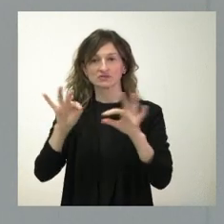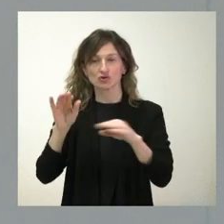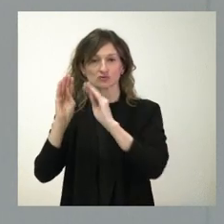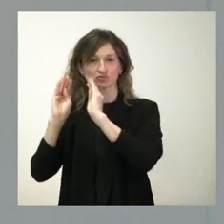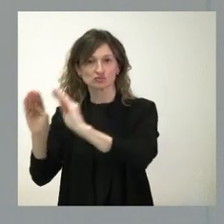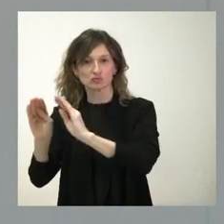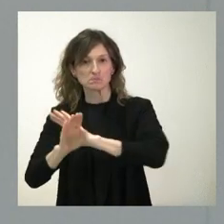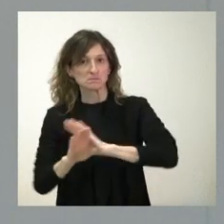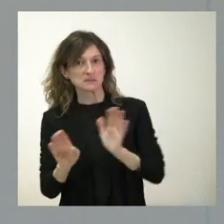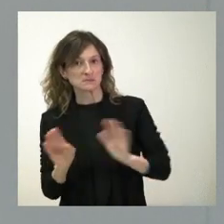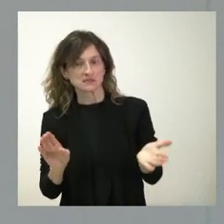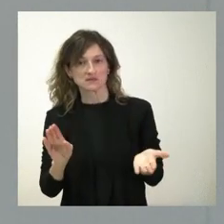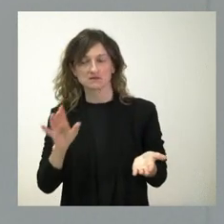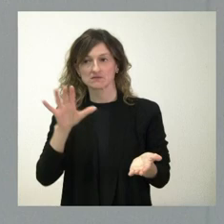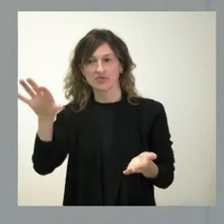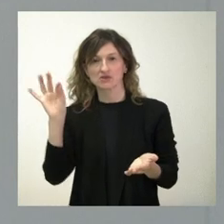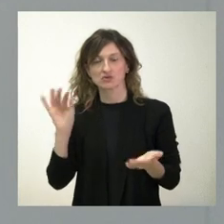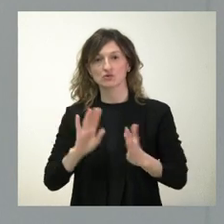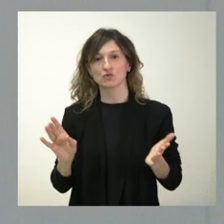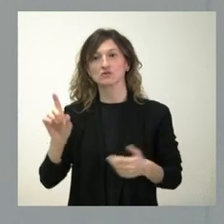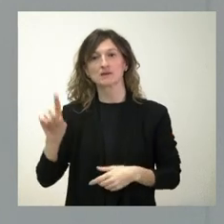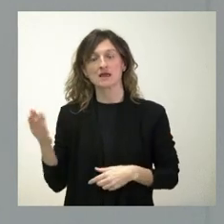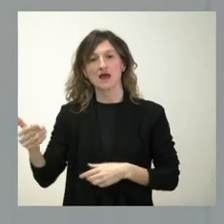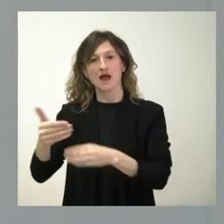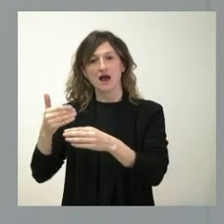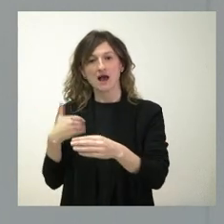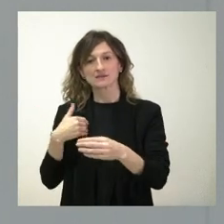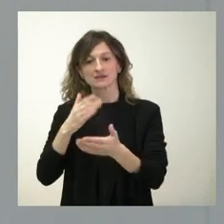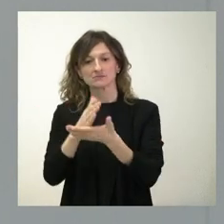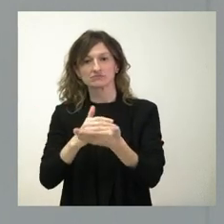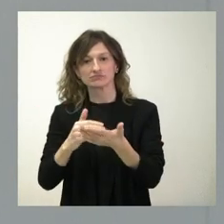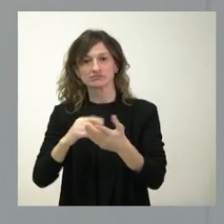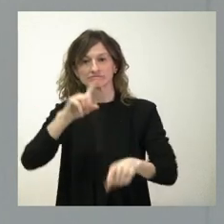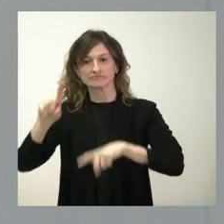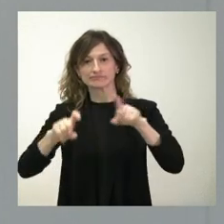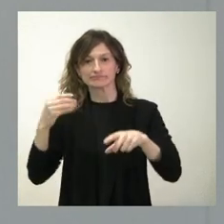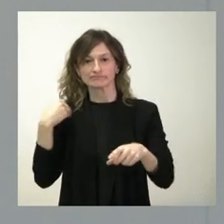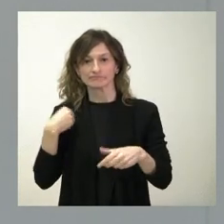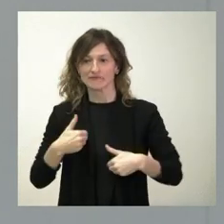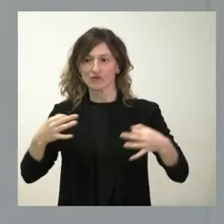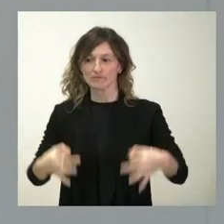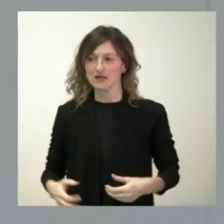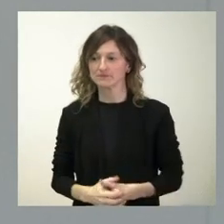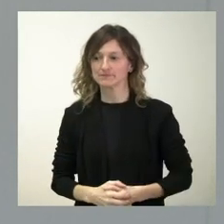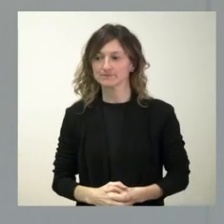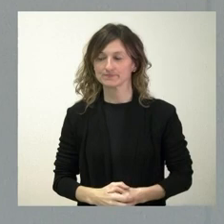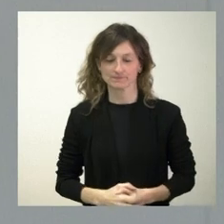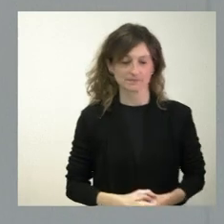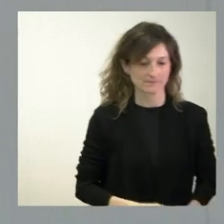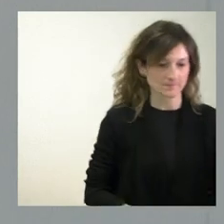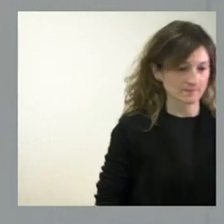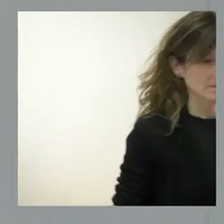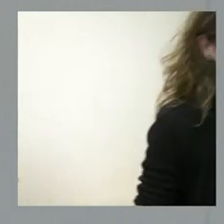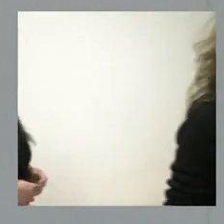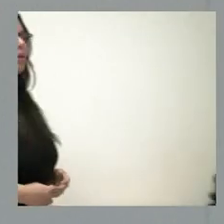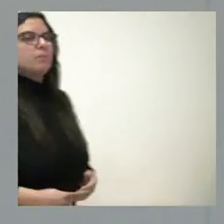de quien toma la decisión sin consultar formalmente a las comunidades autónomas. Me hablaba cuál es nuestra